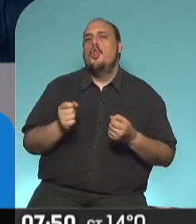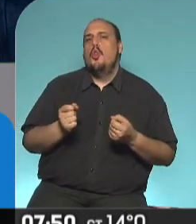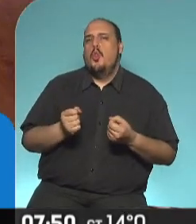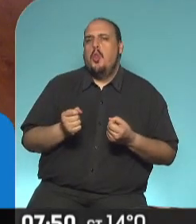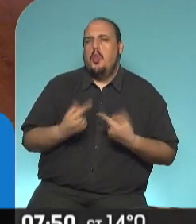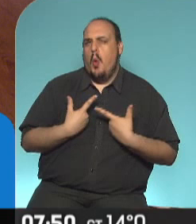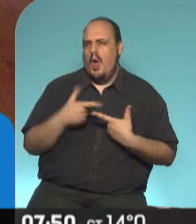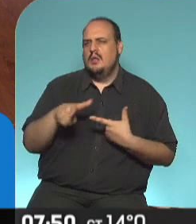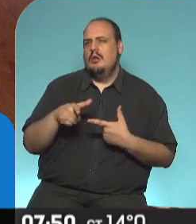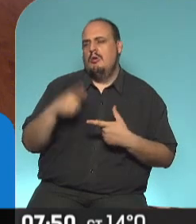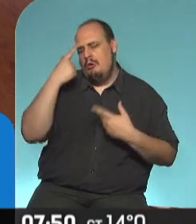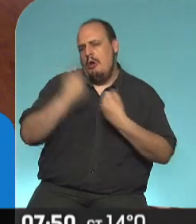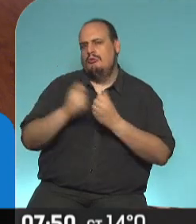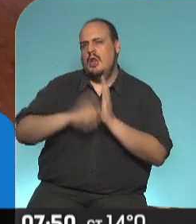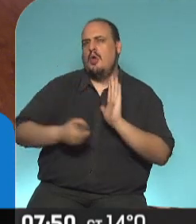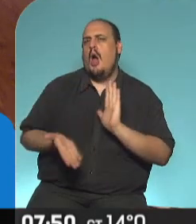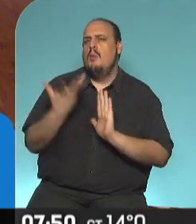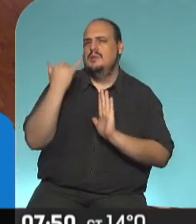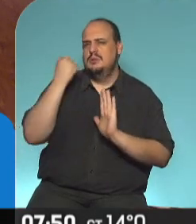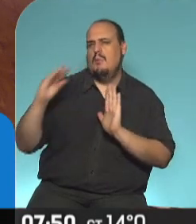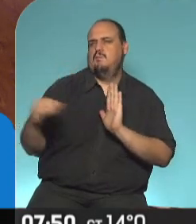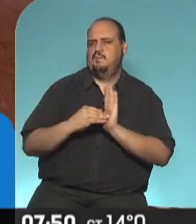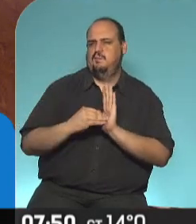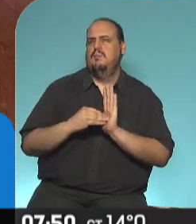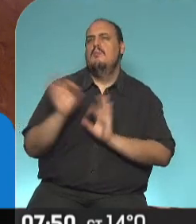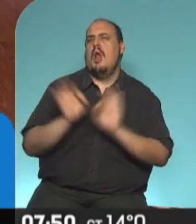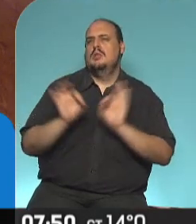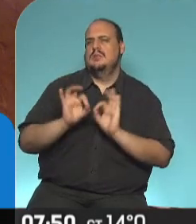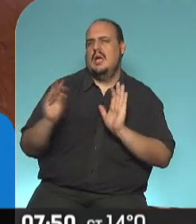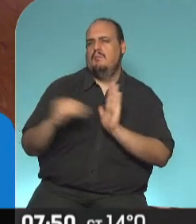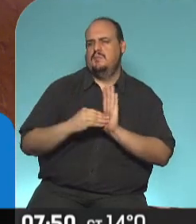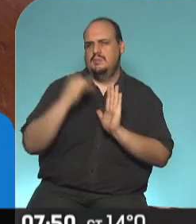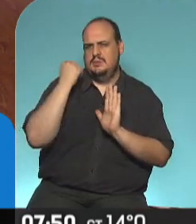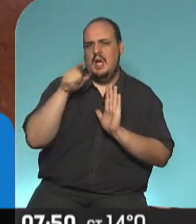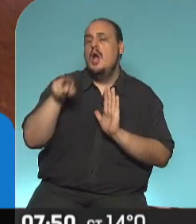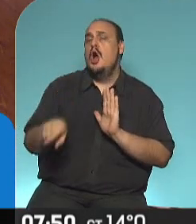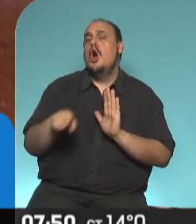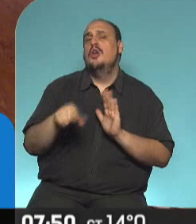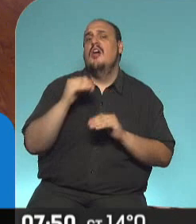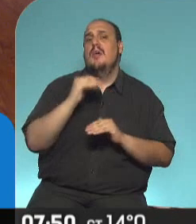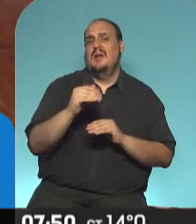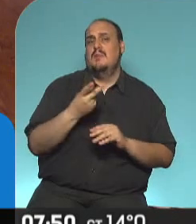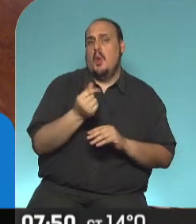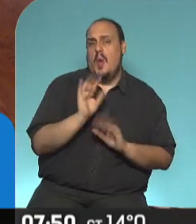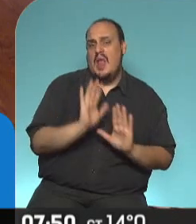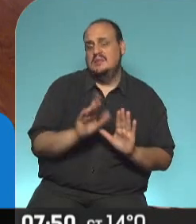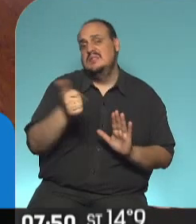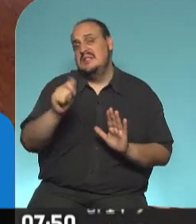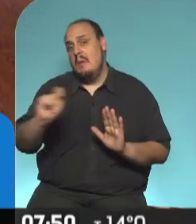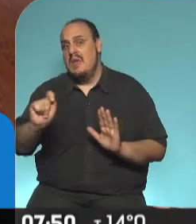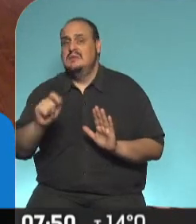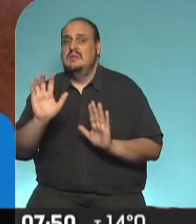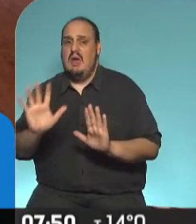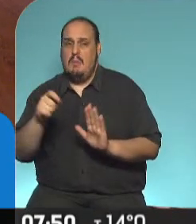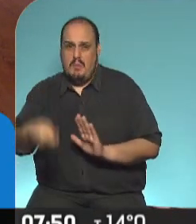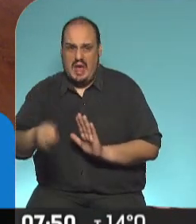contrato. Uno firmaba el contrato y te decía... Sí, ya estaba estipulado el porcentaje. Claro. Hoy tu departamento vale esto, en seis meses vale esto. Bueno, con